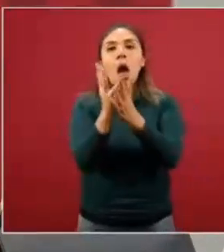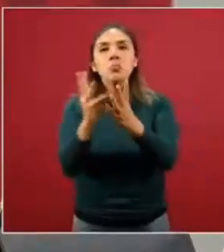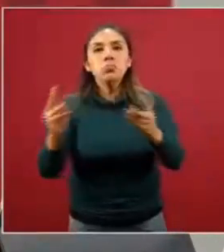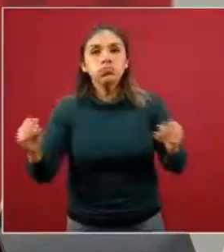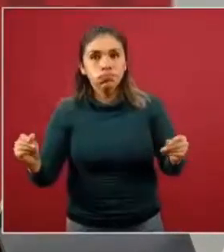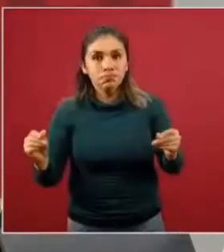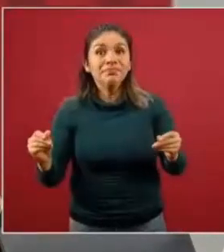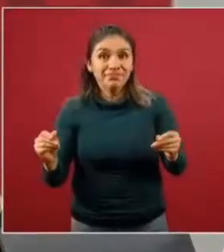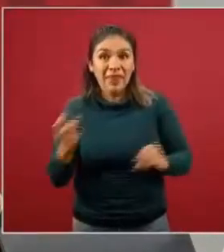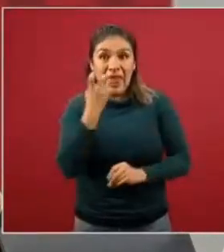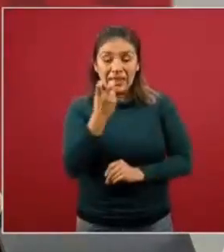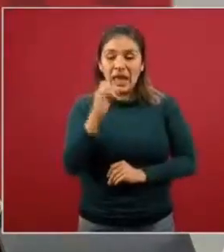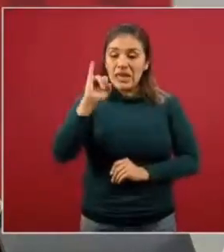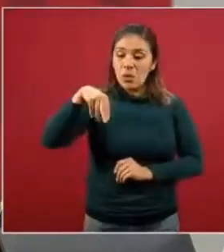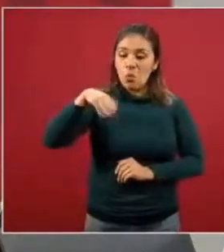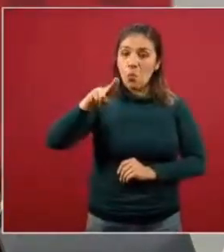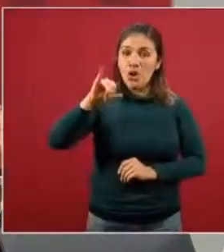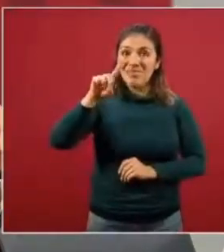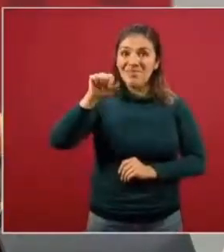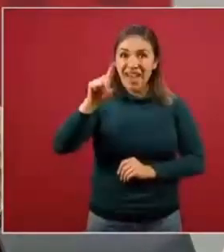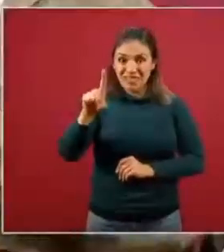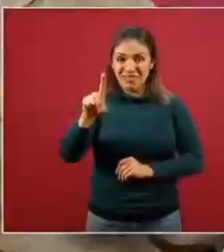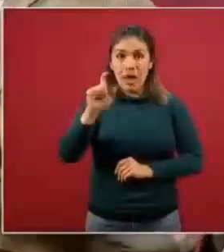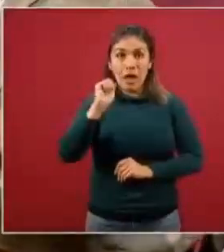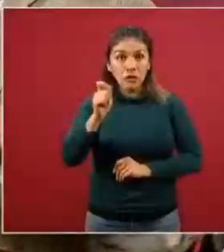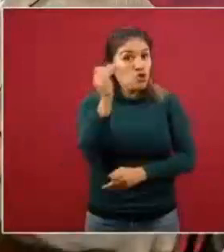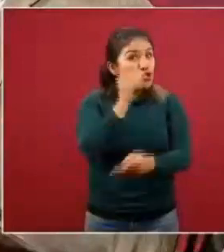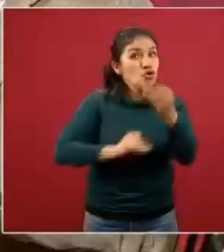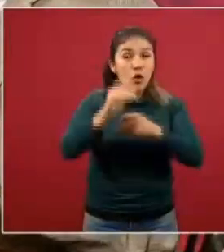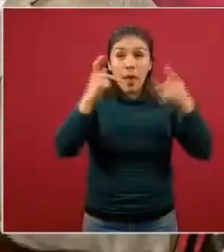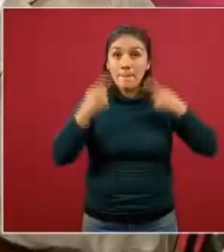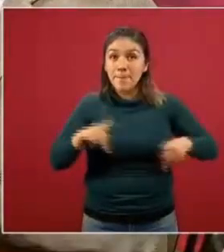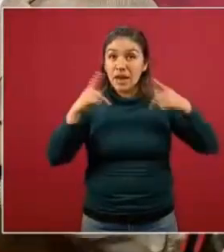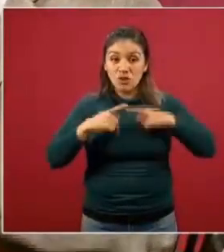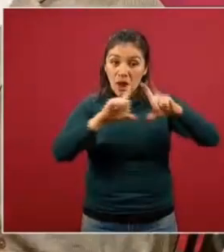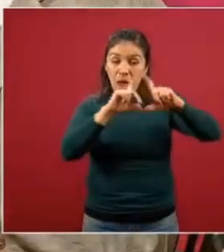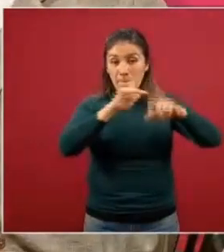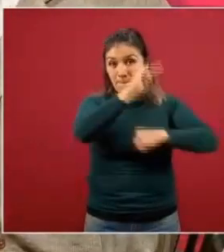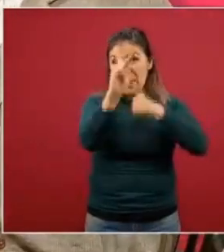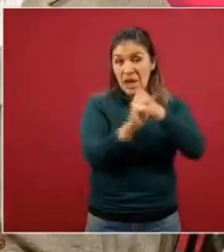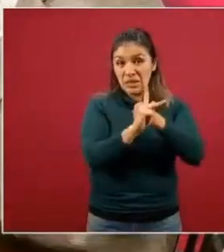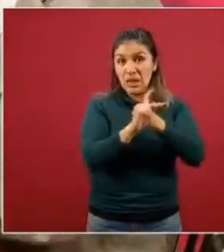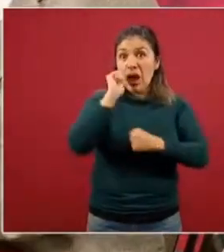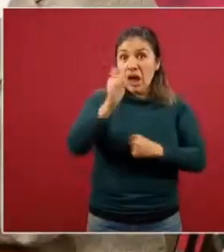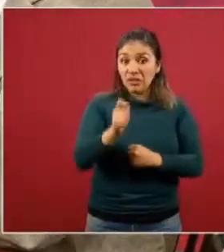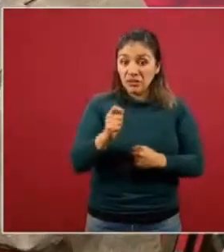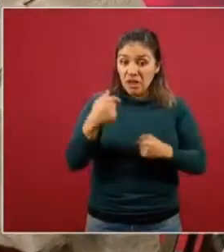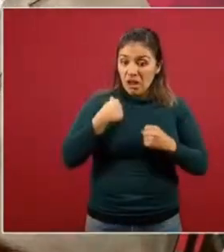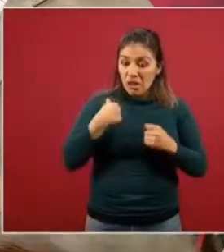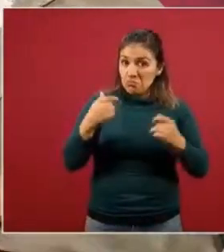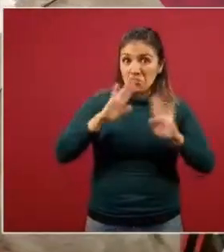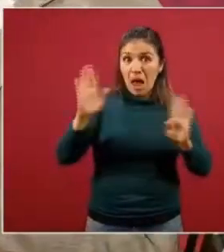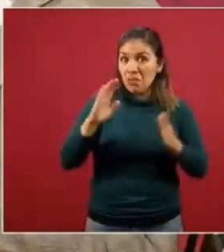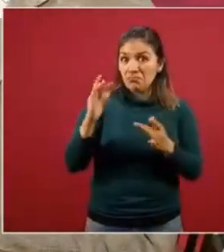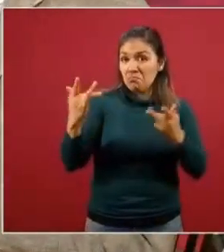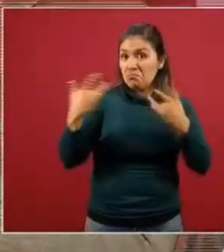Interesantemente, esta inmunidad de rebaño quiere decir que no se necesita que todas las personas de un país sean inmunes, basta una proporción.